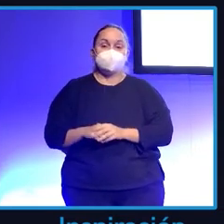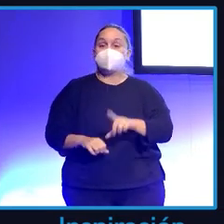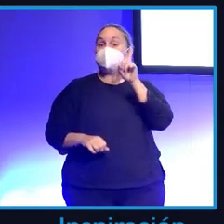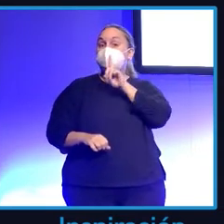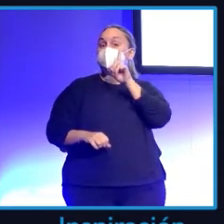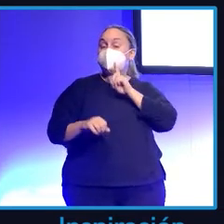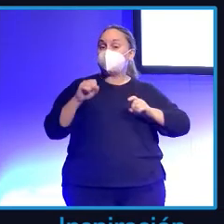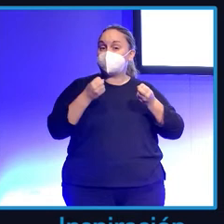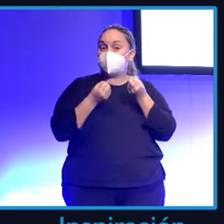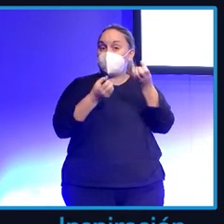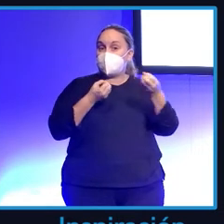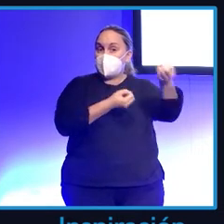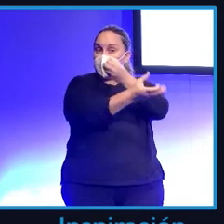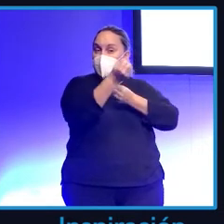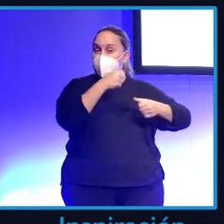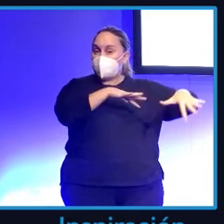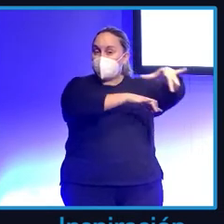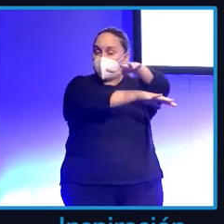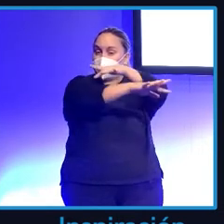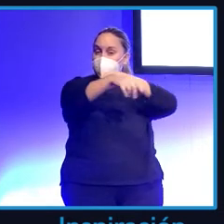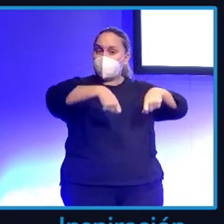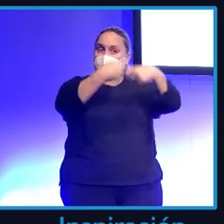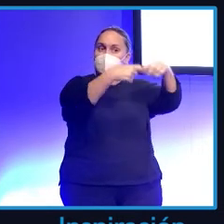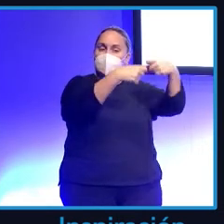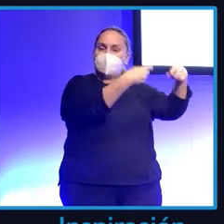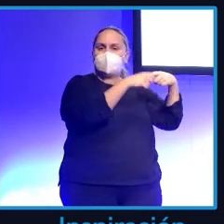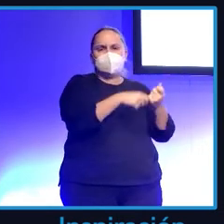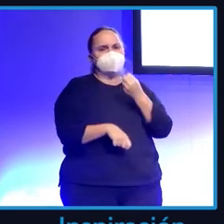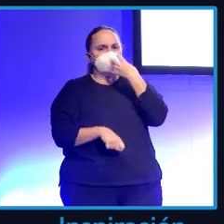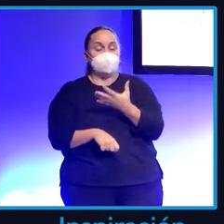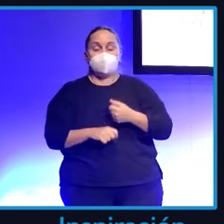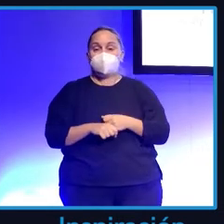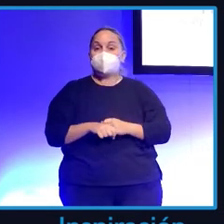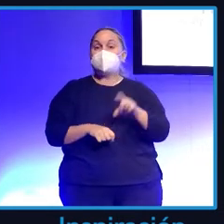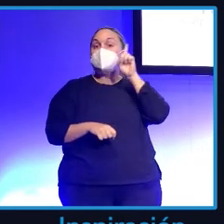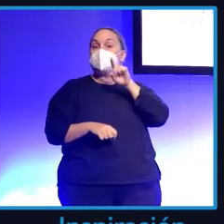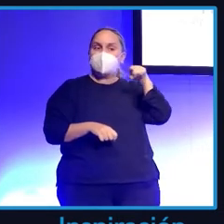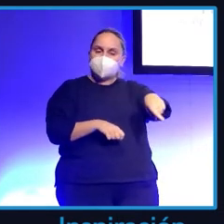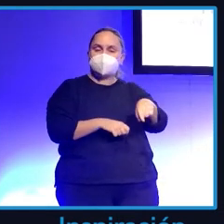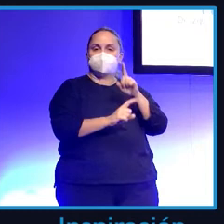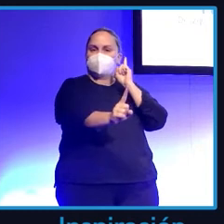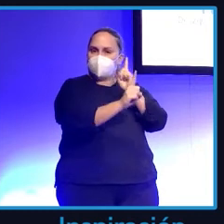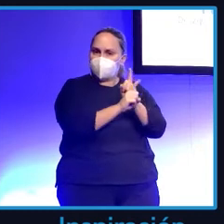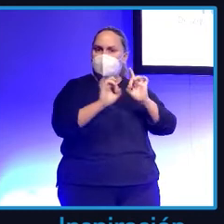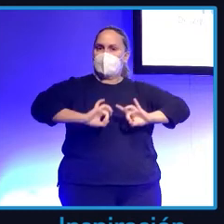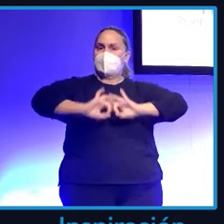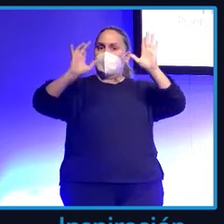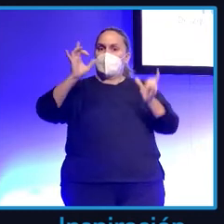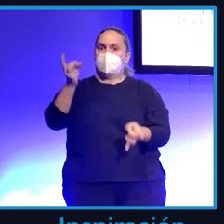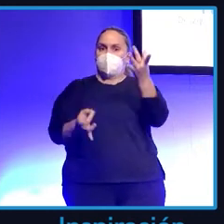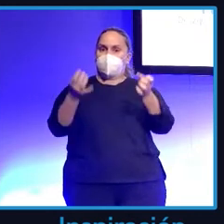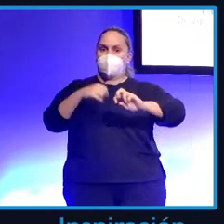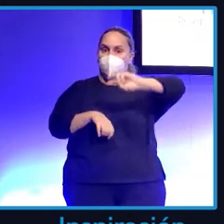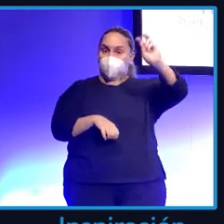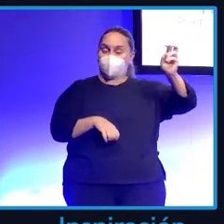en un momento dado era casi demasiado fácil desmontar toda la mierda. desmontabas un bulo y salían 500 más. Así que lo que hicimos fue,